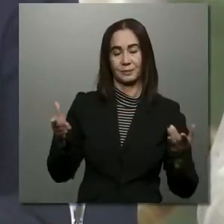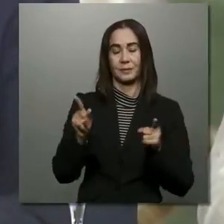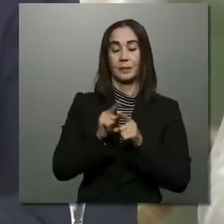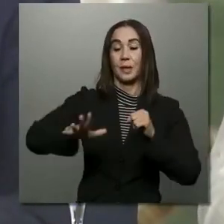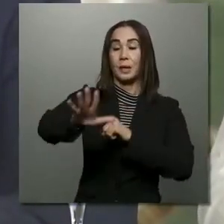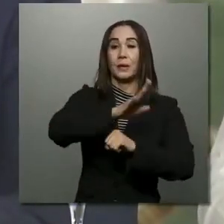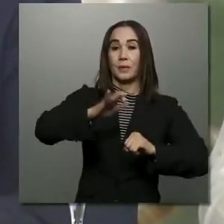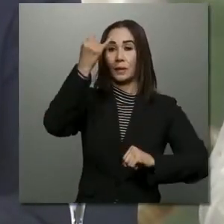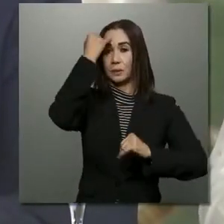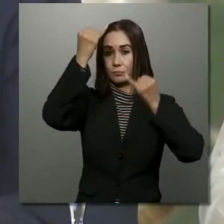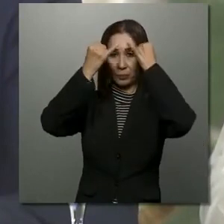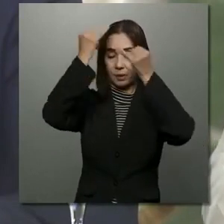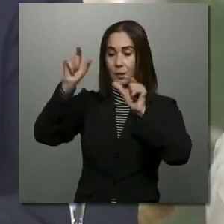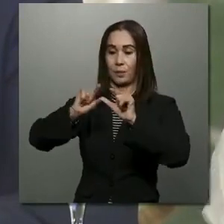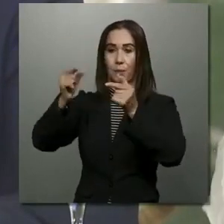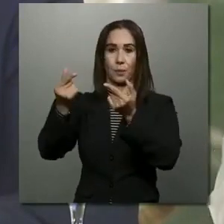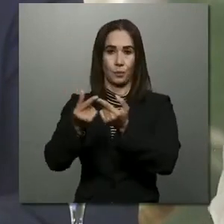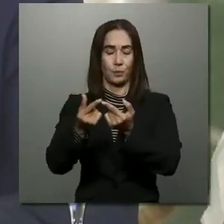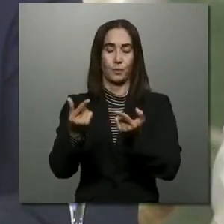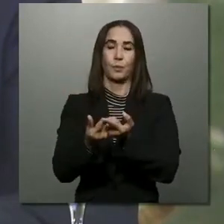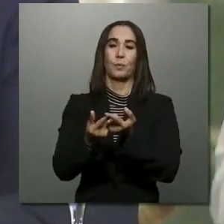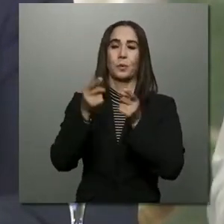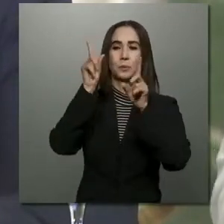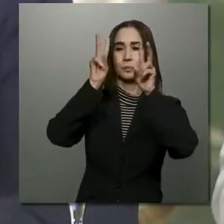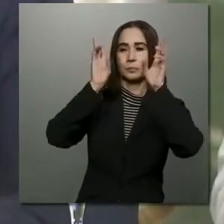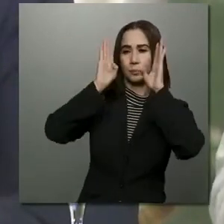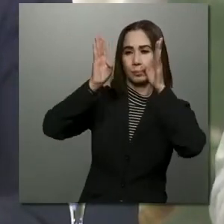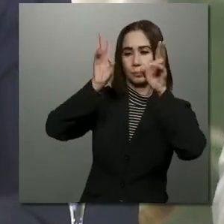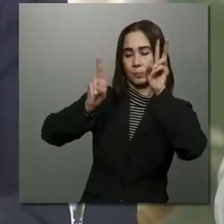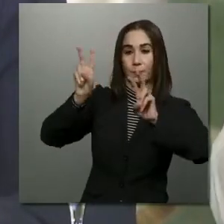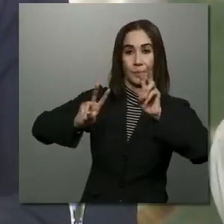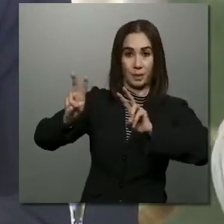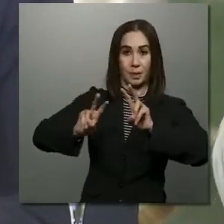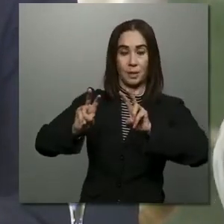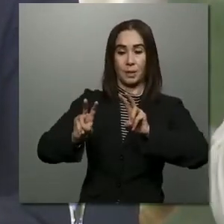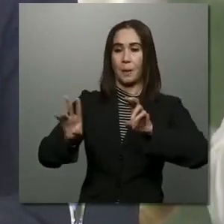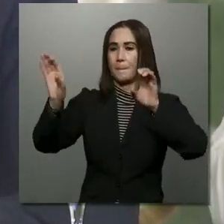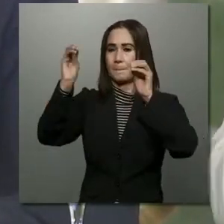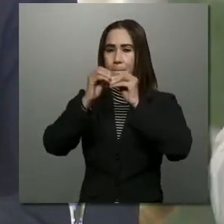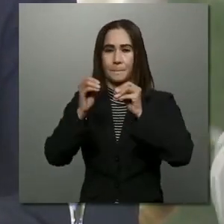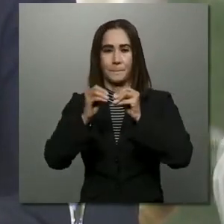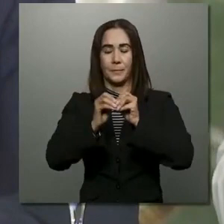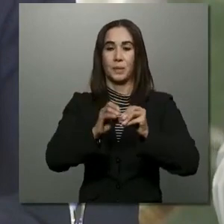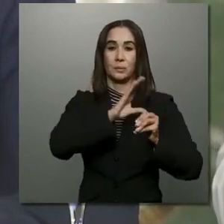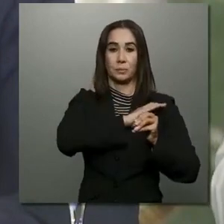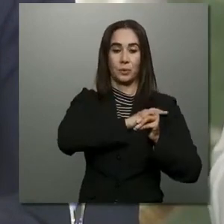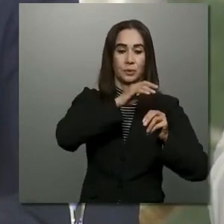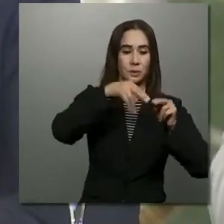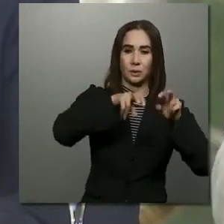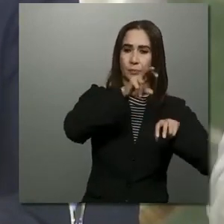abarca iniciativas como grupos vecinales de vigilancia, mayor presencia de veeduría ciudadana,